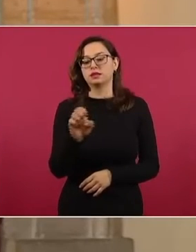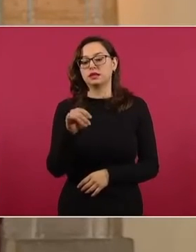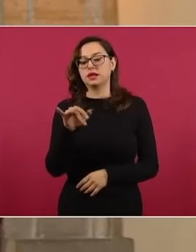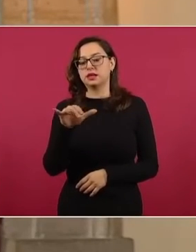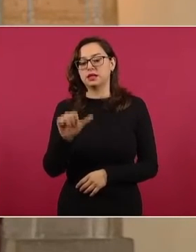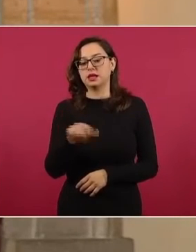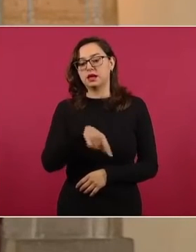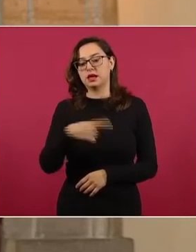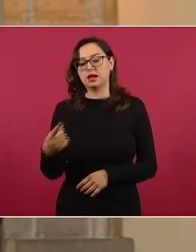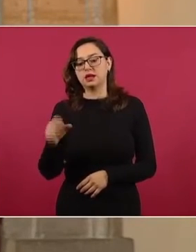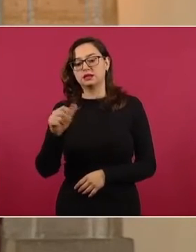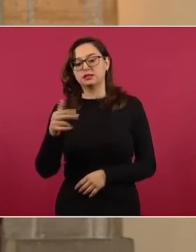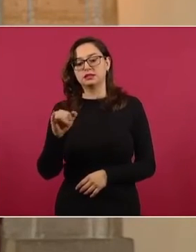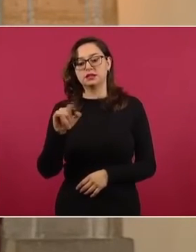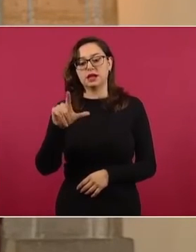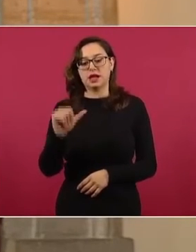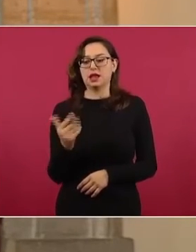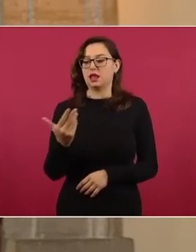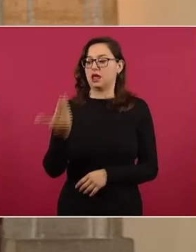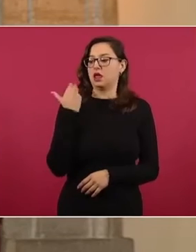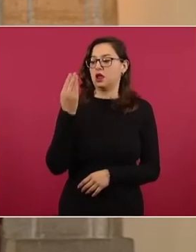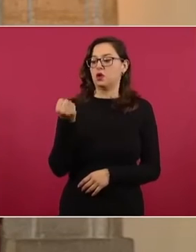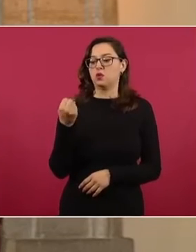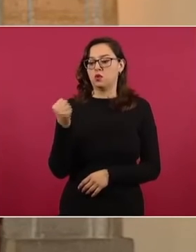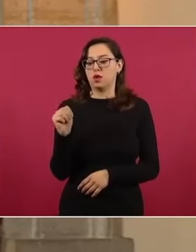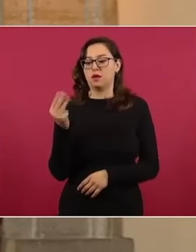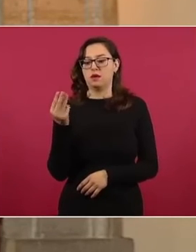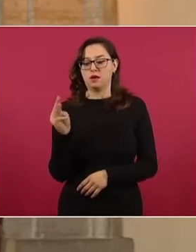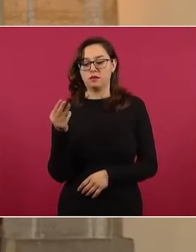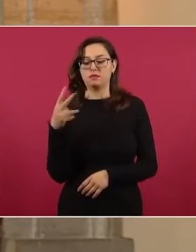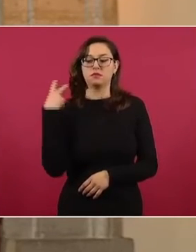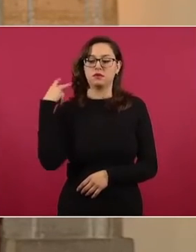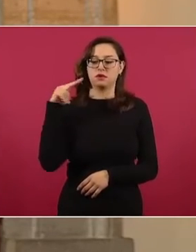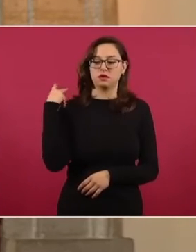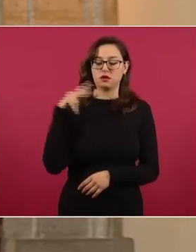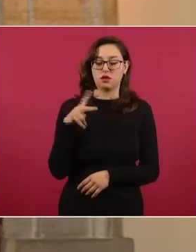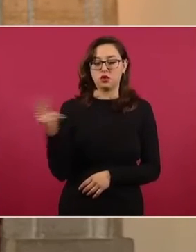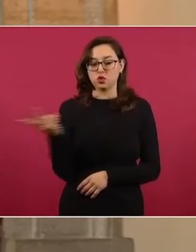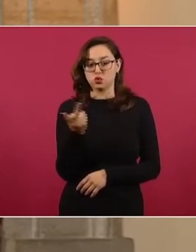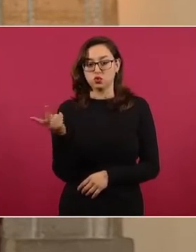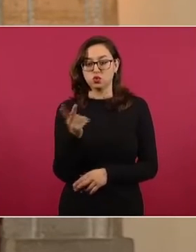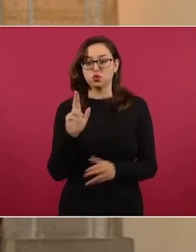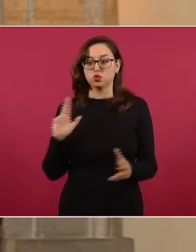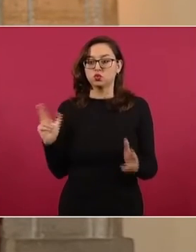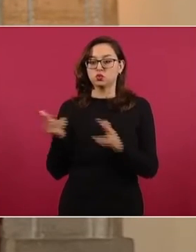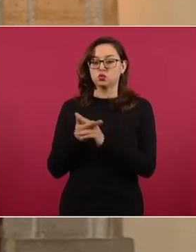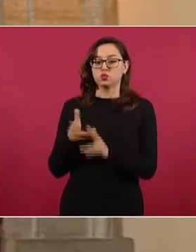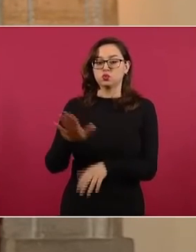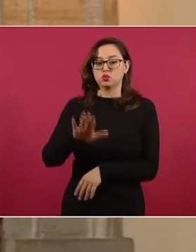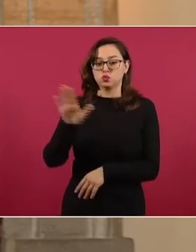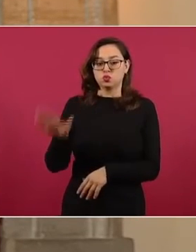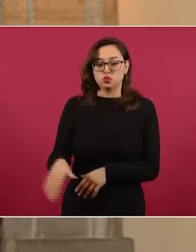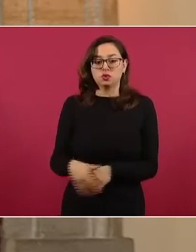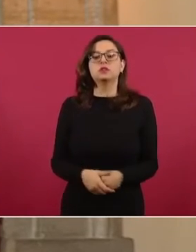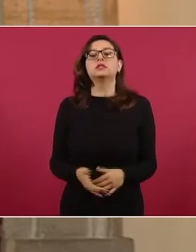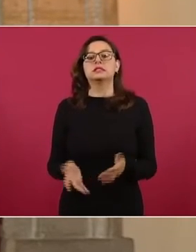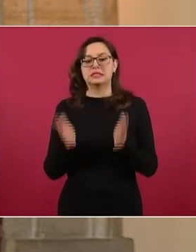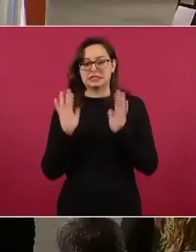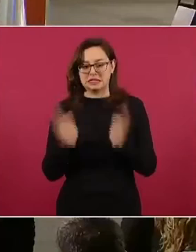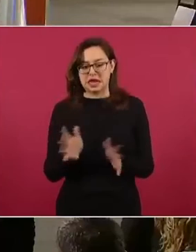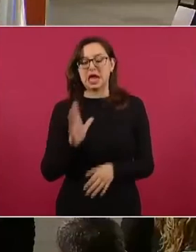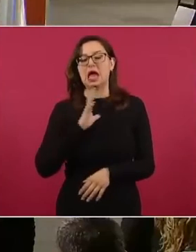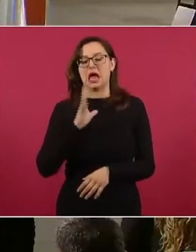asesinadas el pasado 9 de mayo en Cozoleacaque, Veracruz. Informamos que se ejecutaron ya dos órdenes de